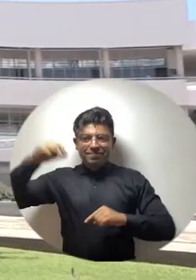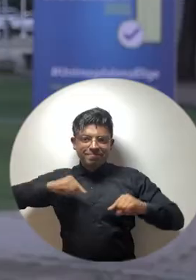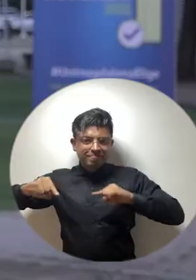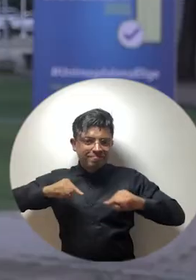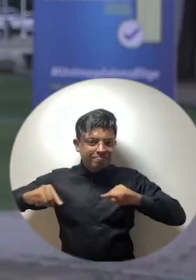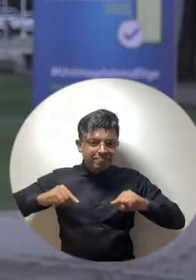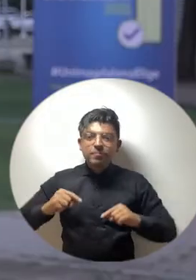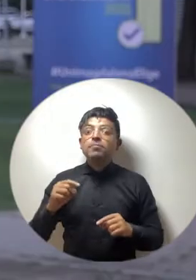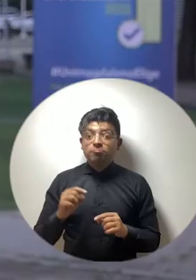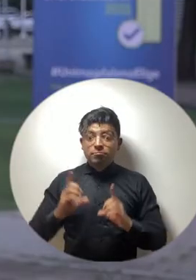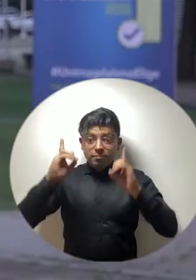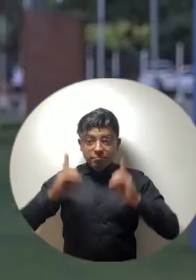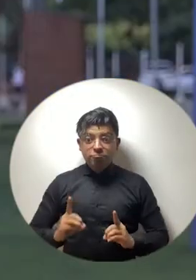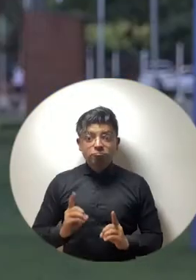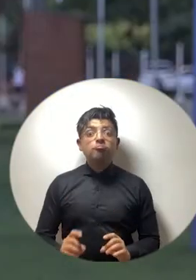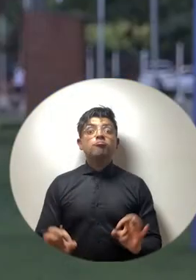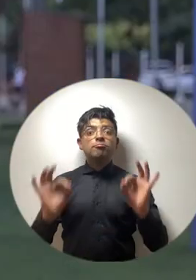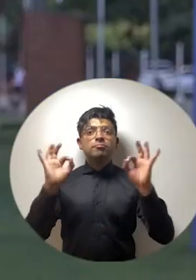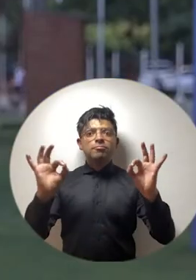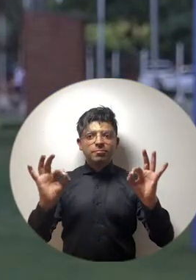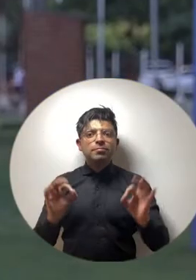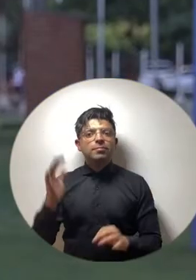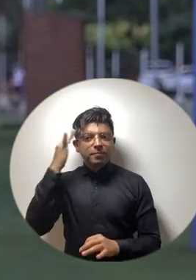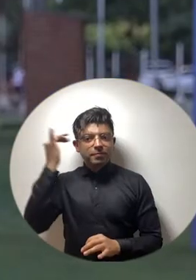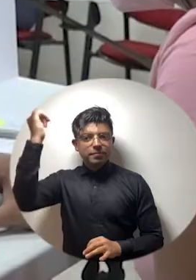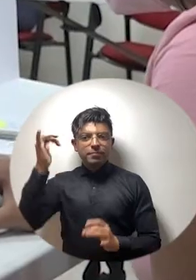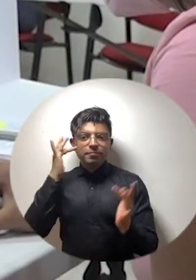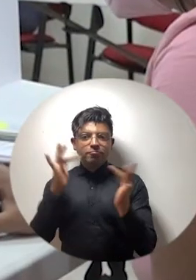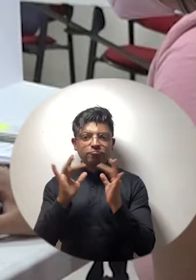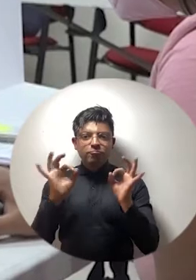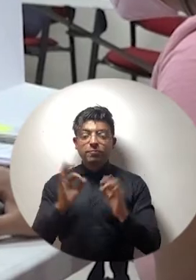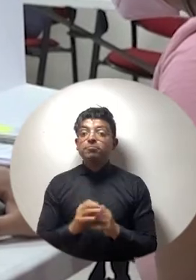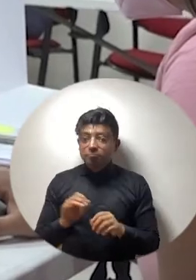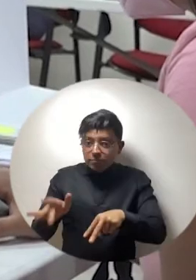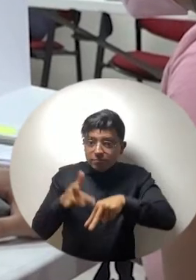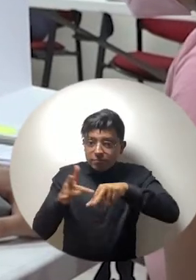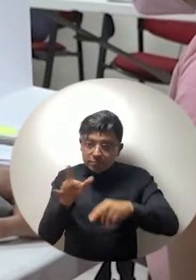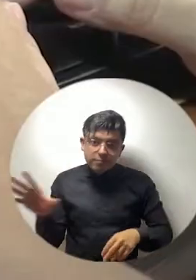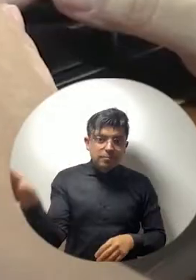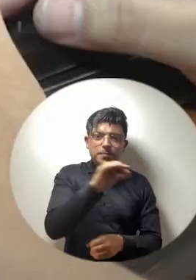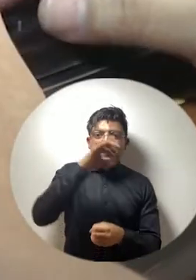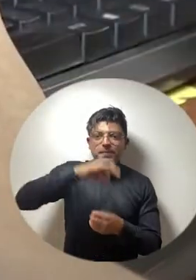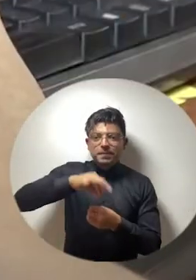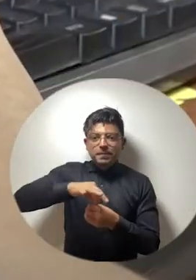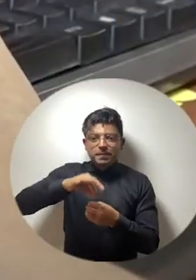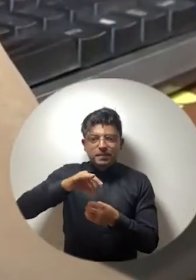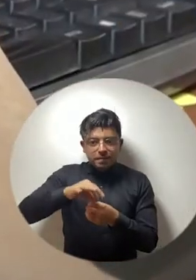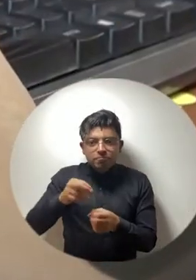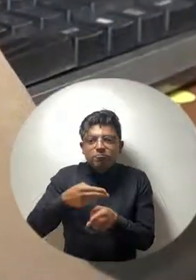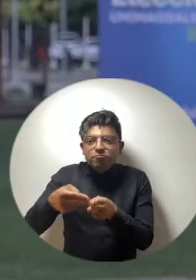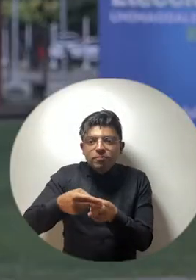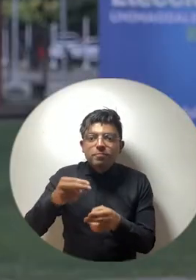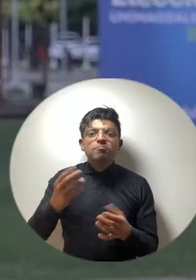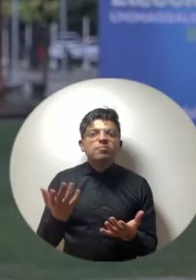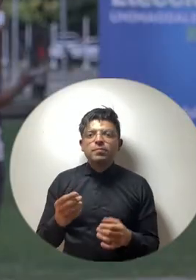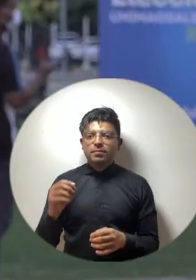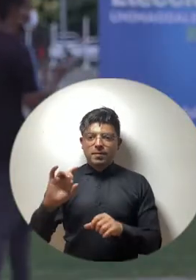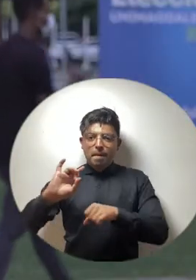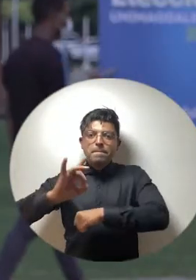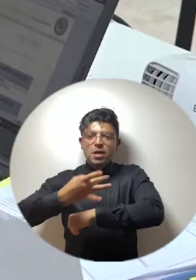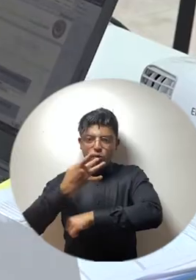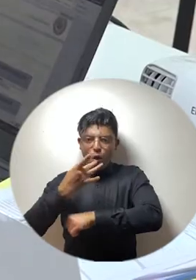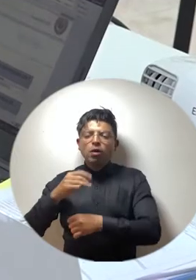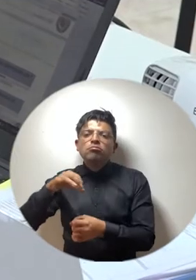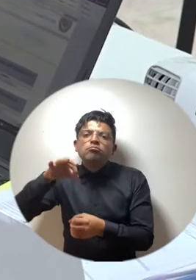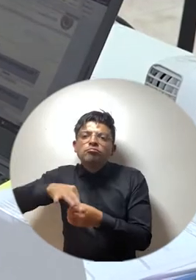Motivarlos para que todos votemos en estas elecciones. Son digitales y va a haber todavía más facilidad para que todos